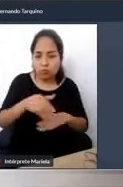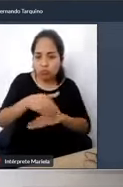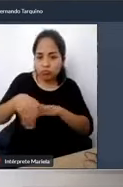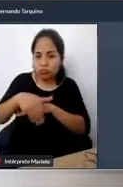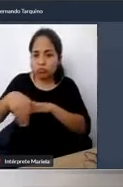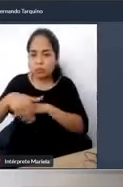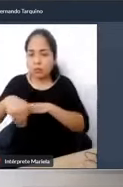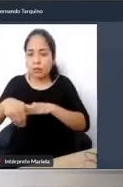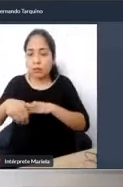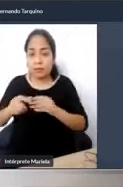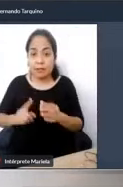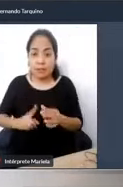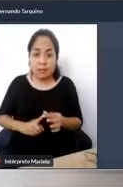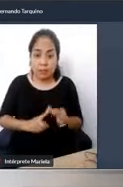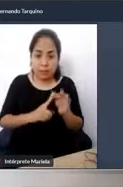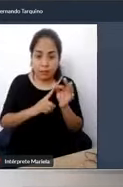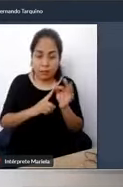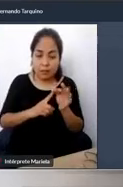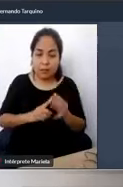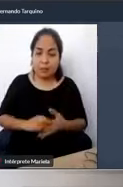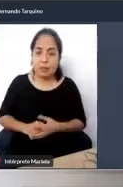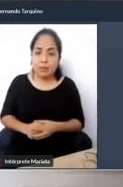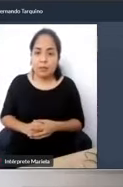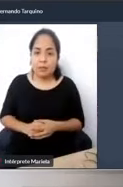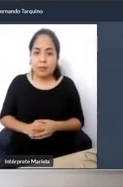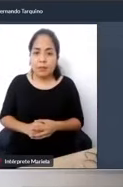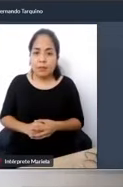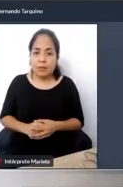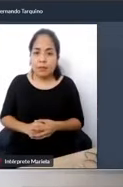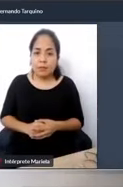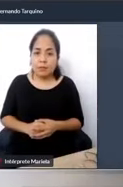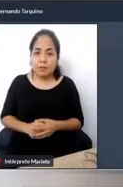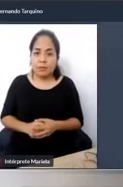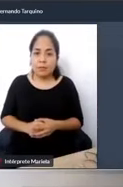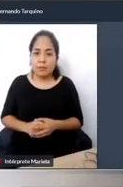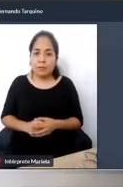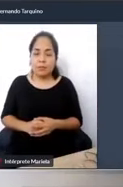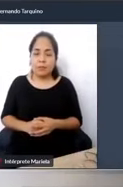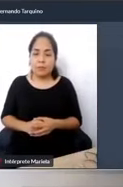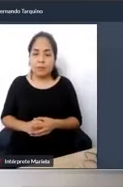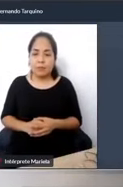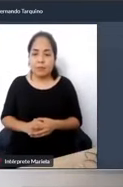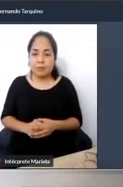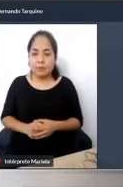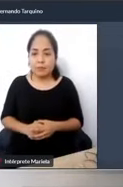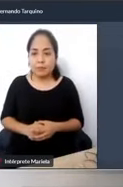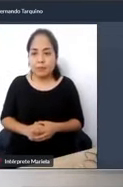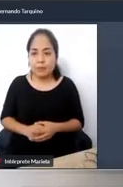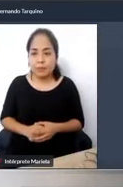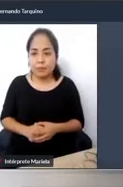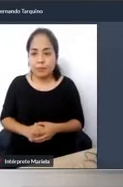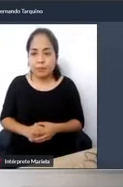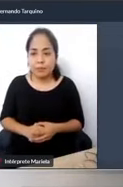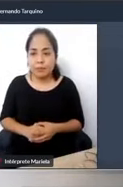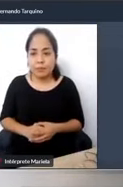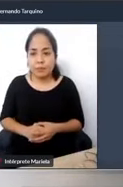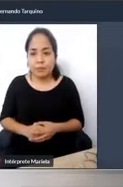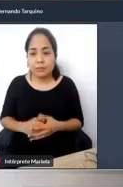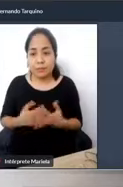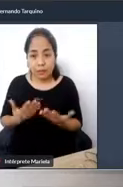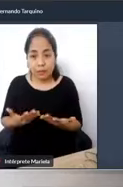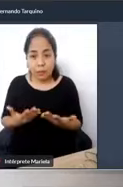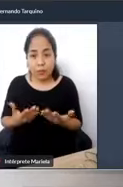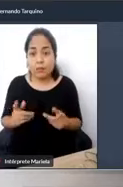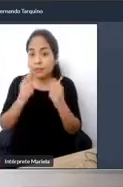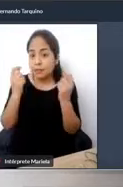para el tema del transporte y estamos celebrando el 30 aniversario de